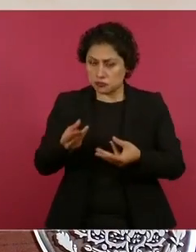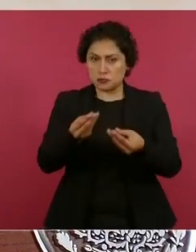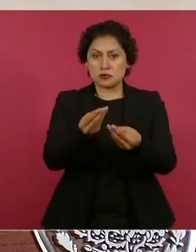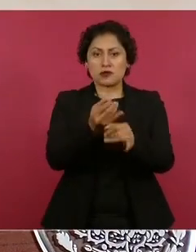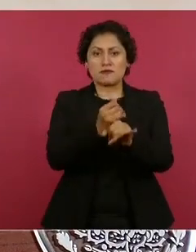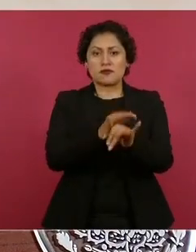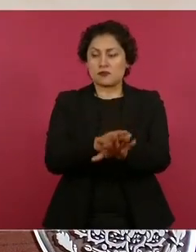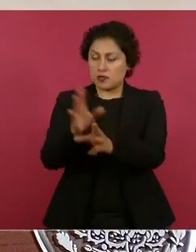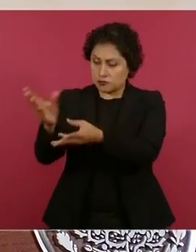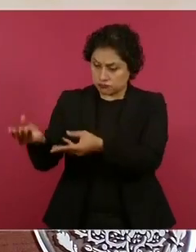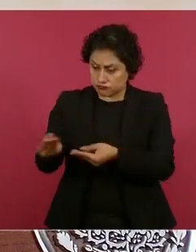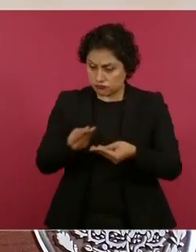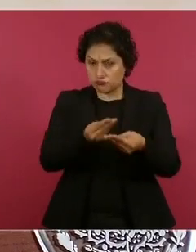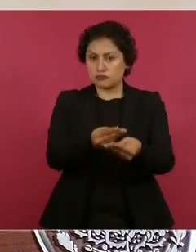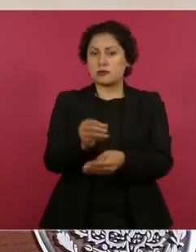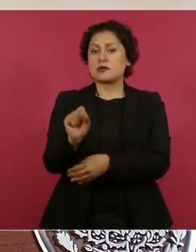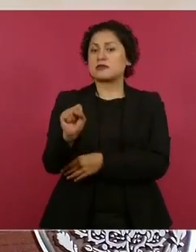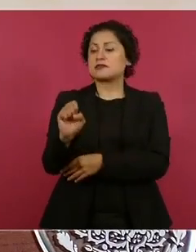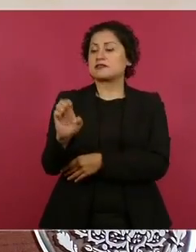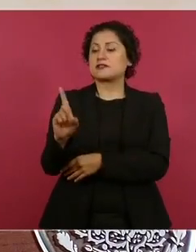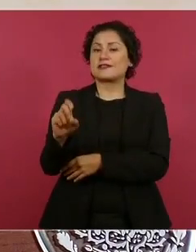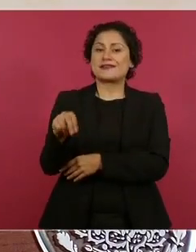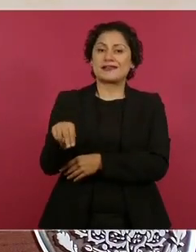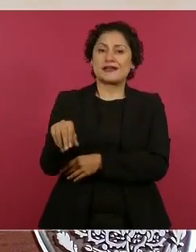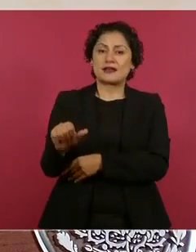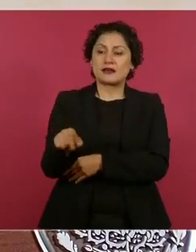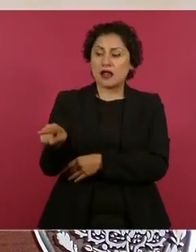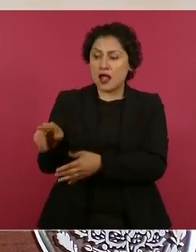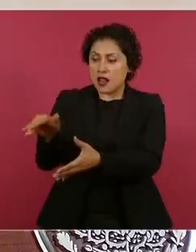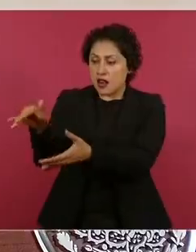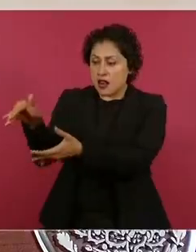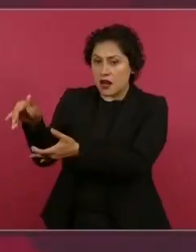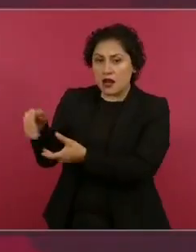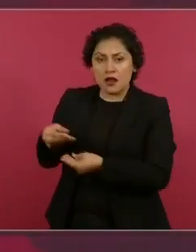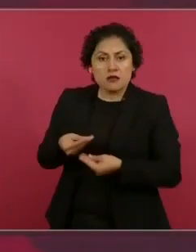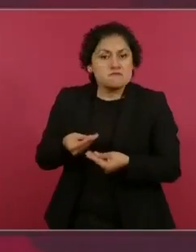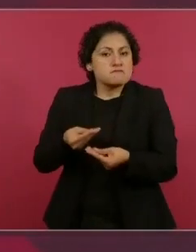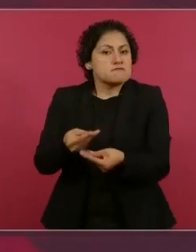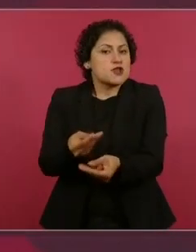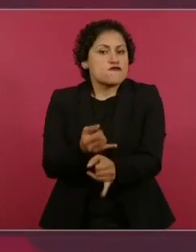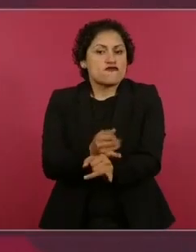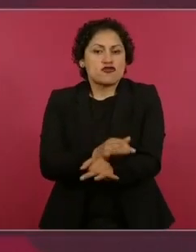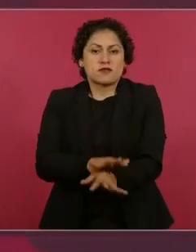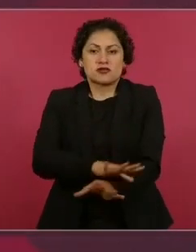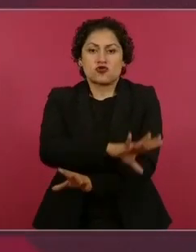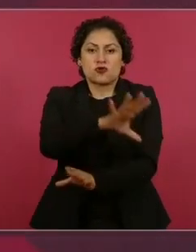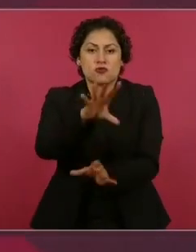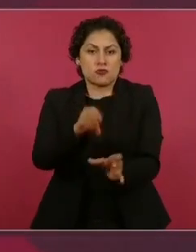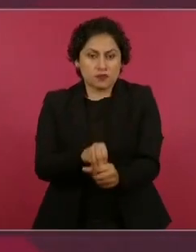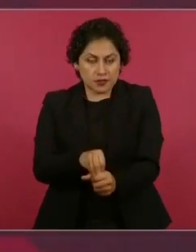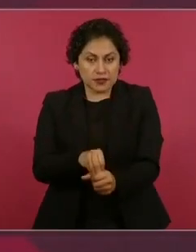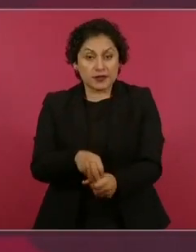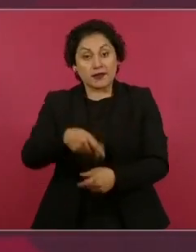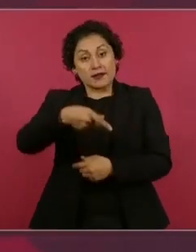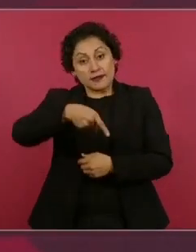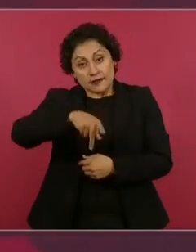la Secretaría de Defensa ha entregado toda la información, pero los padres